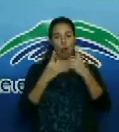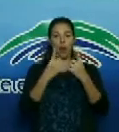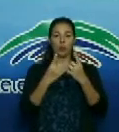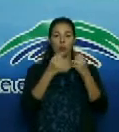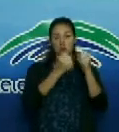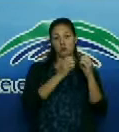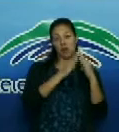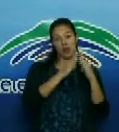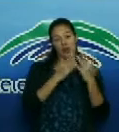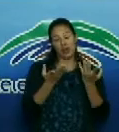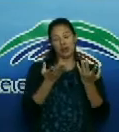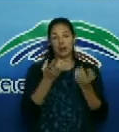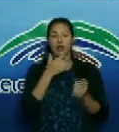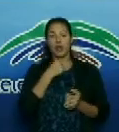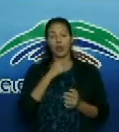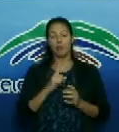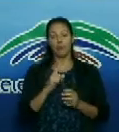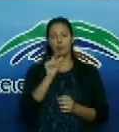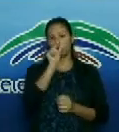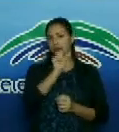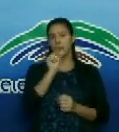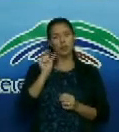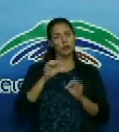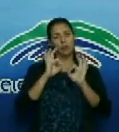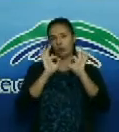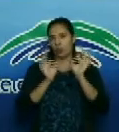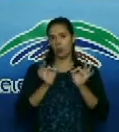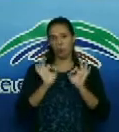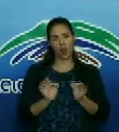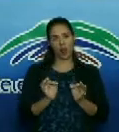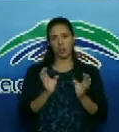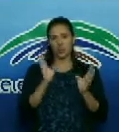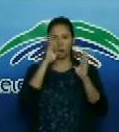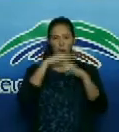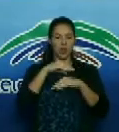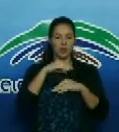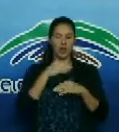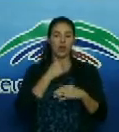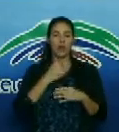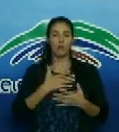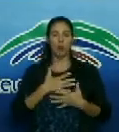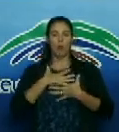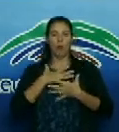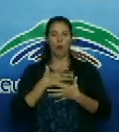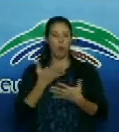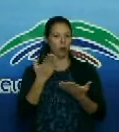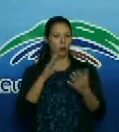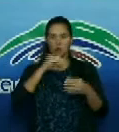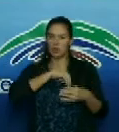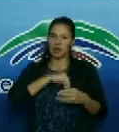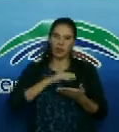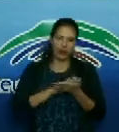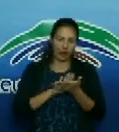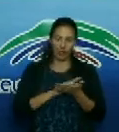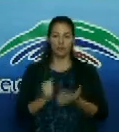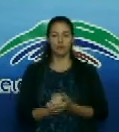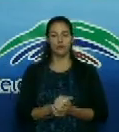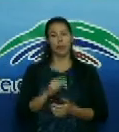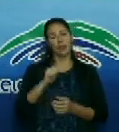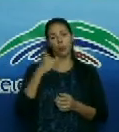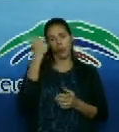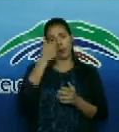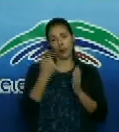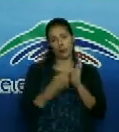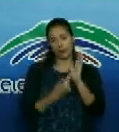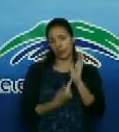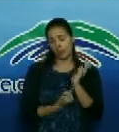la presencia de esta pandemia en personas que pueden ser asintomáticos, como hemos dicho anteriormente, es una característica